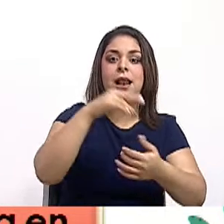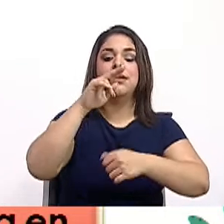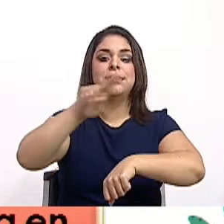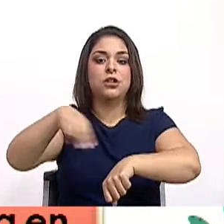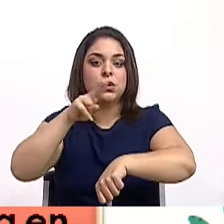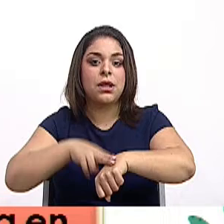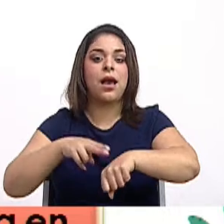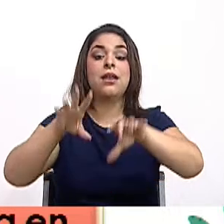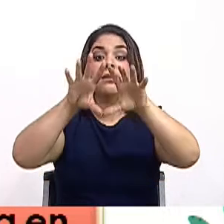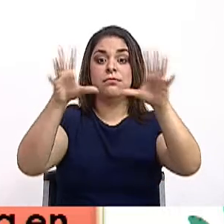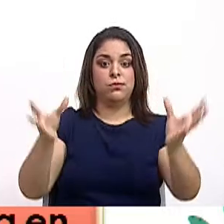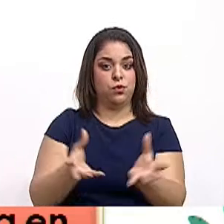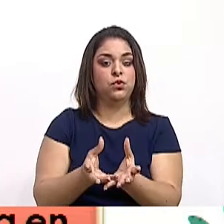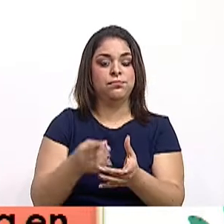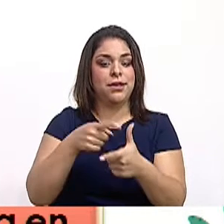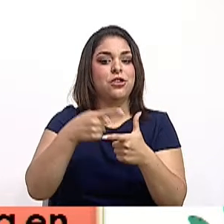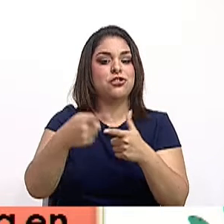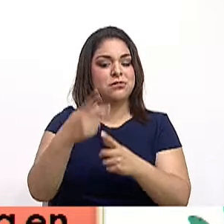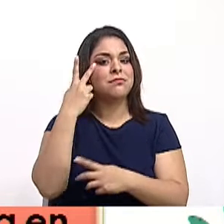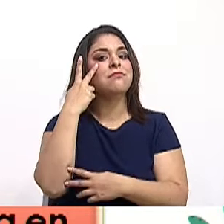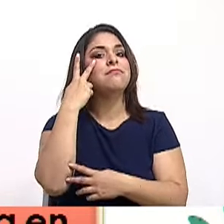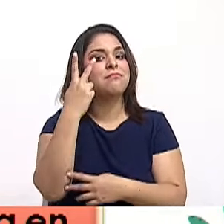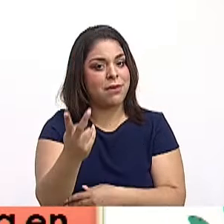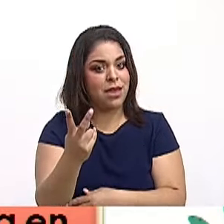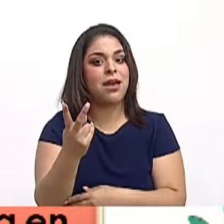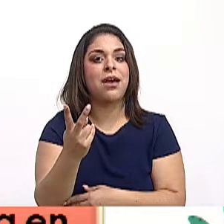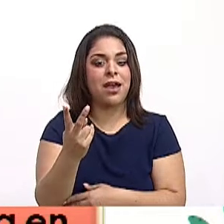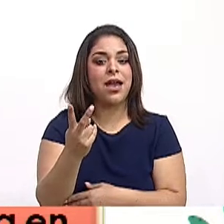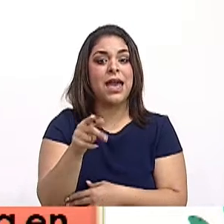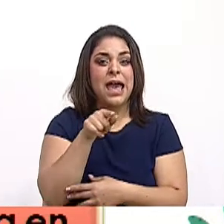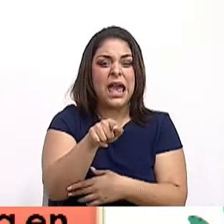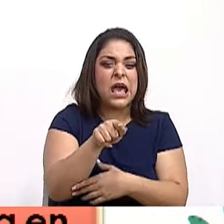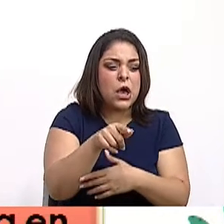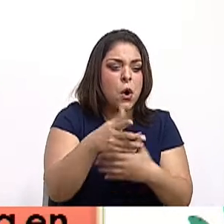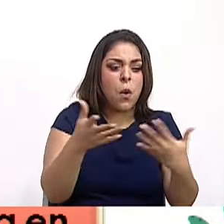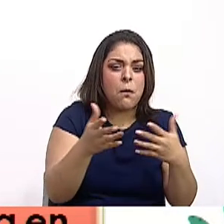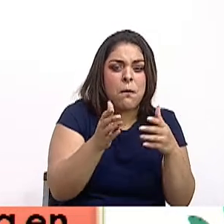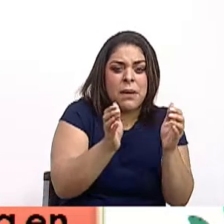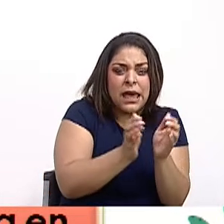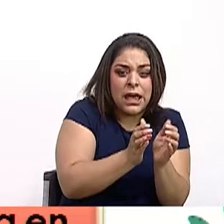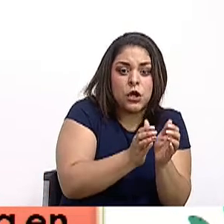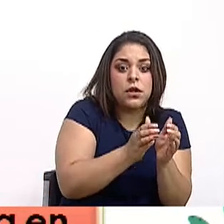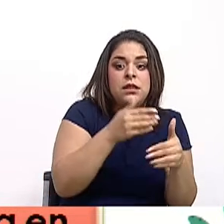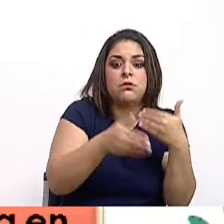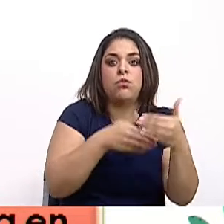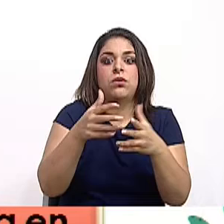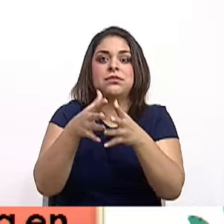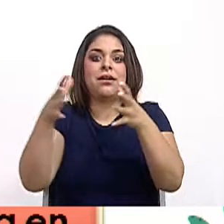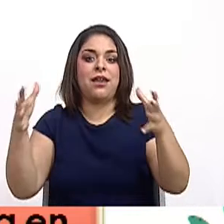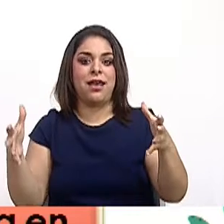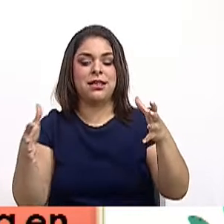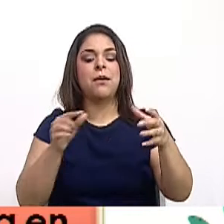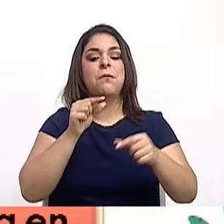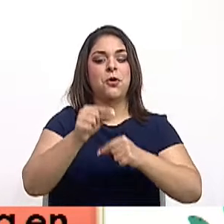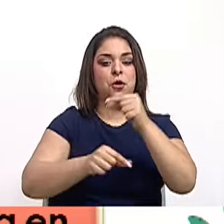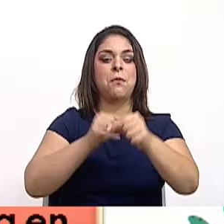mundiales. Entonces, vean que pasamos de lo micro a lo macro y así sucesivamente. Cada ley que se